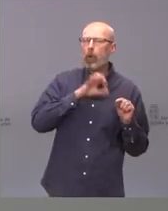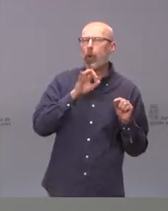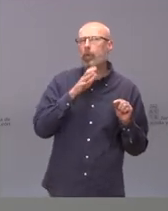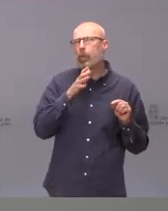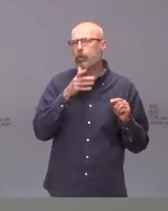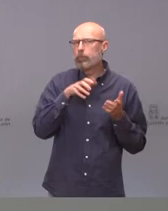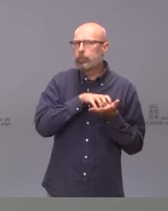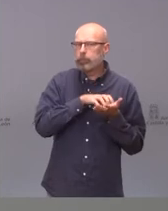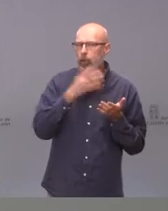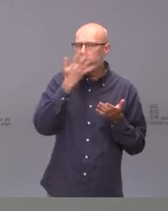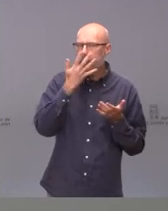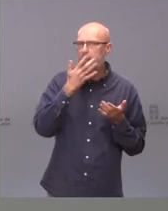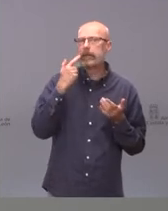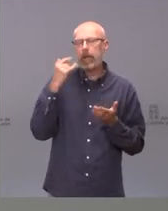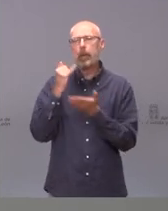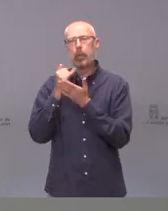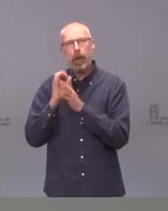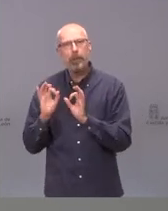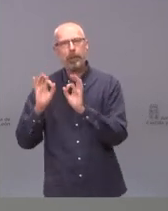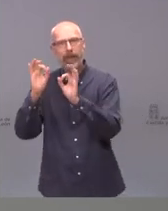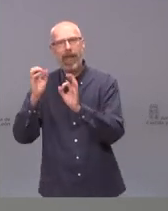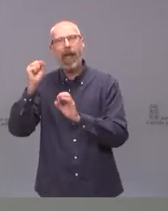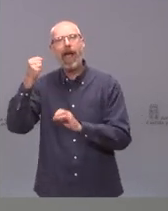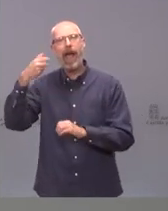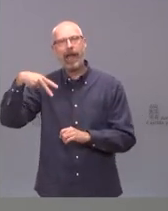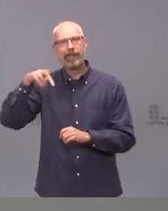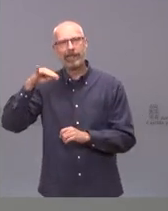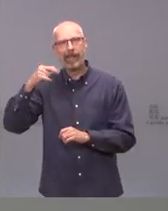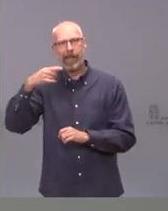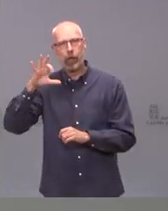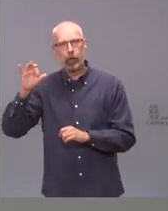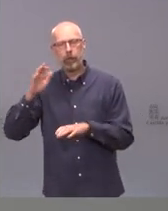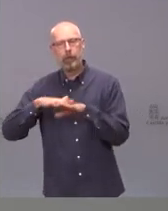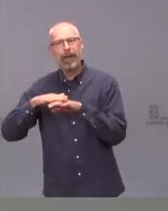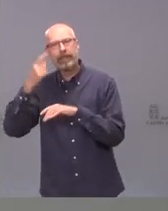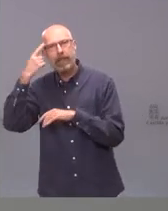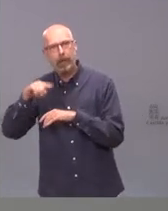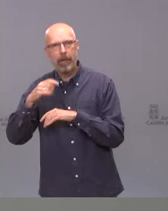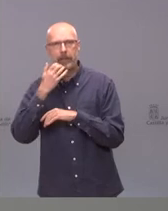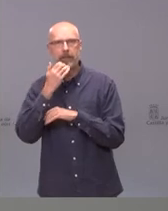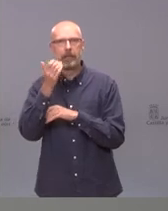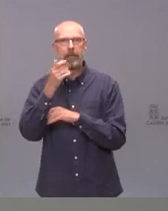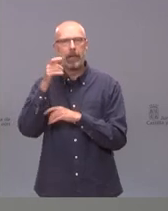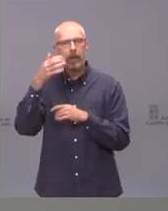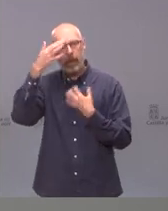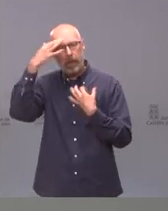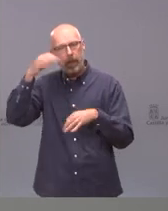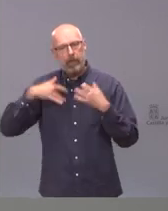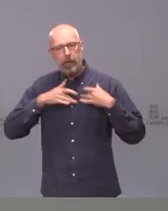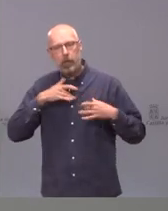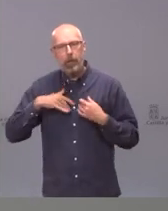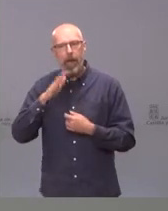antígenos para detectar y ver si se está produciendo un incremento de personas asintomáticas en esa zona.